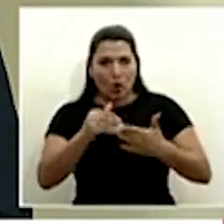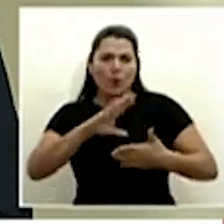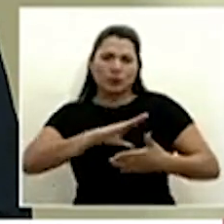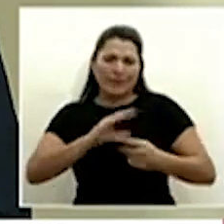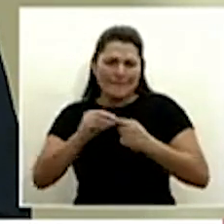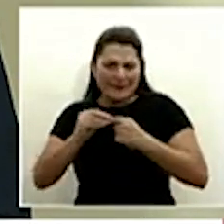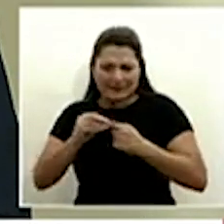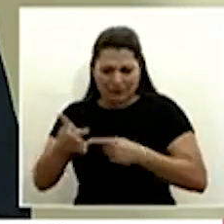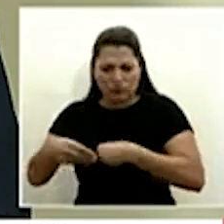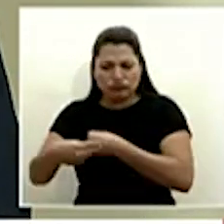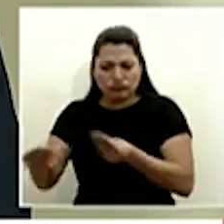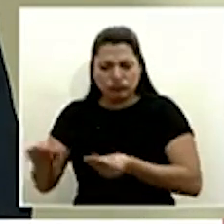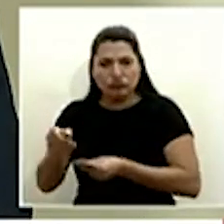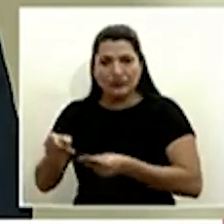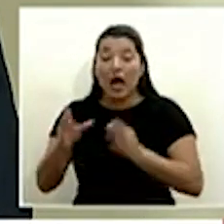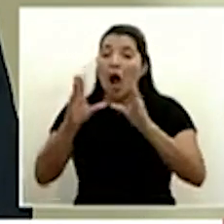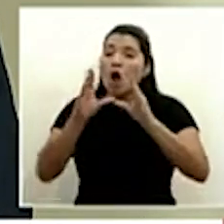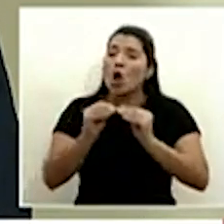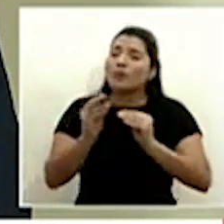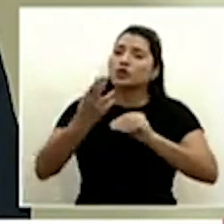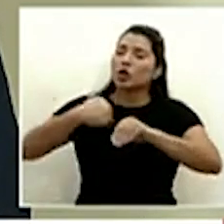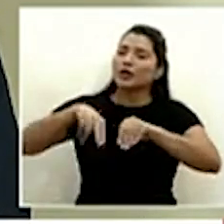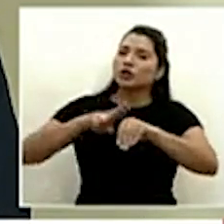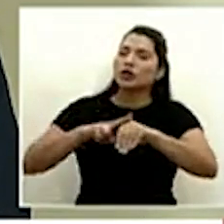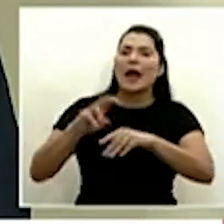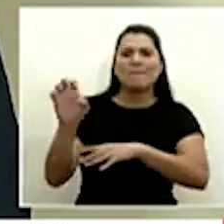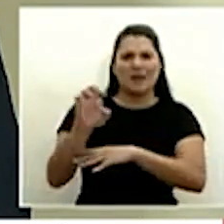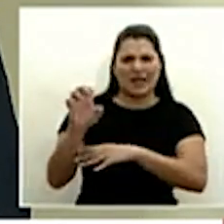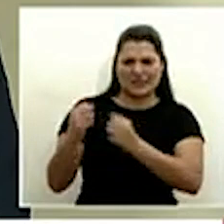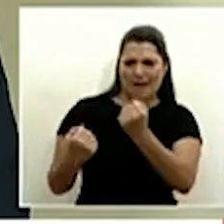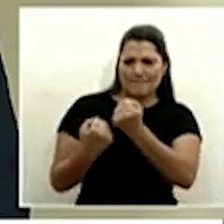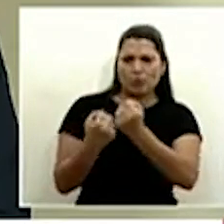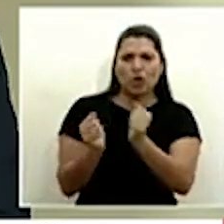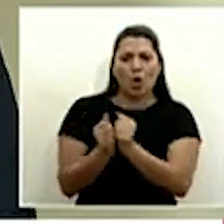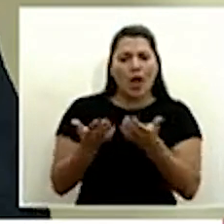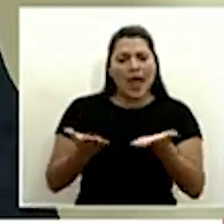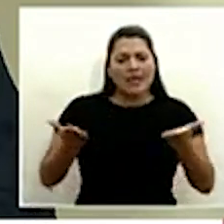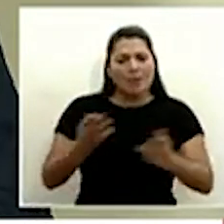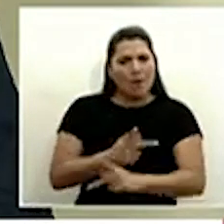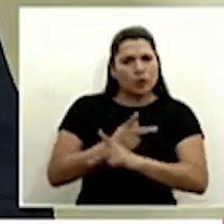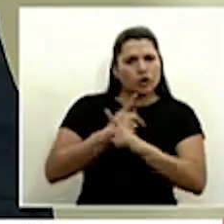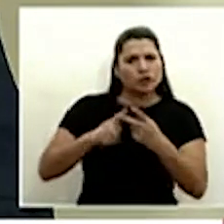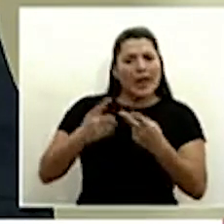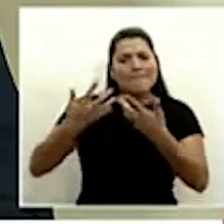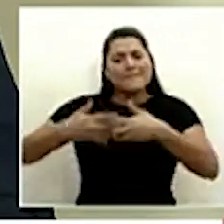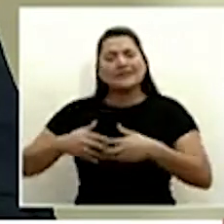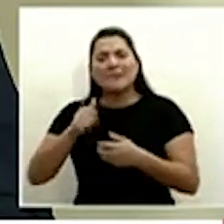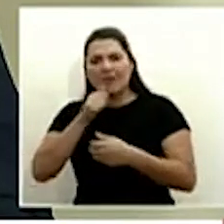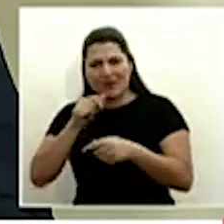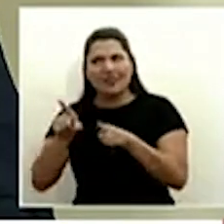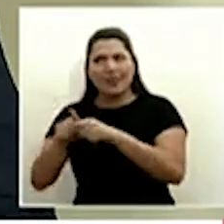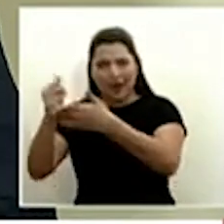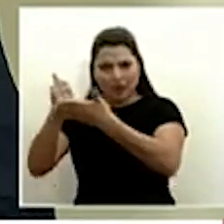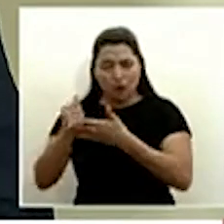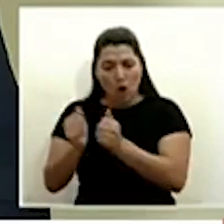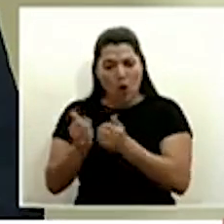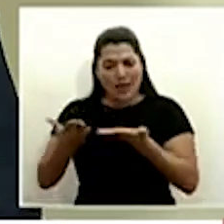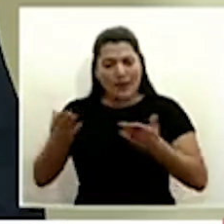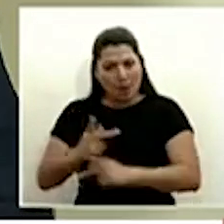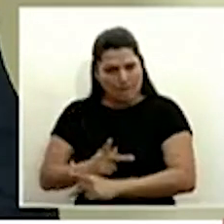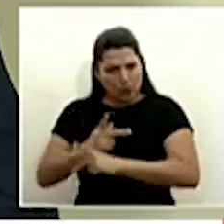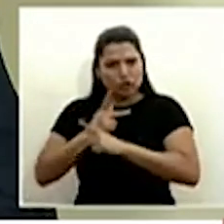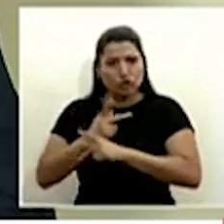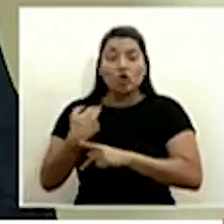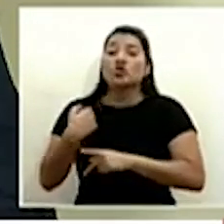la Comisión Nacional de Emergencia nos ha apoyado con equipo y algunas entes privados también entonces hemos tratado de darles a ellos lo mejor que tenemos